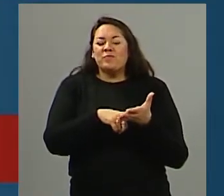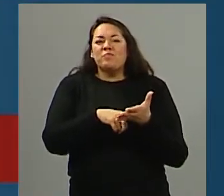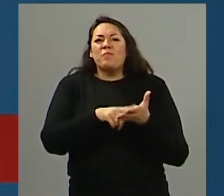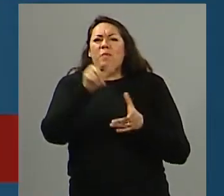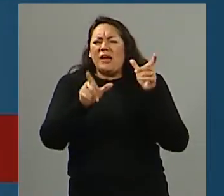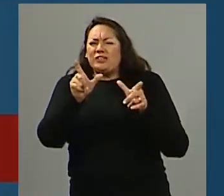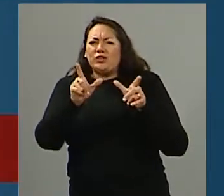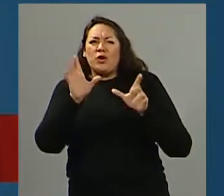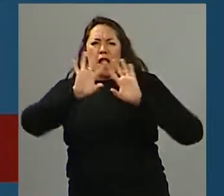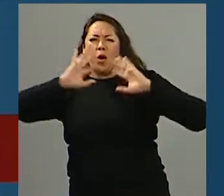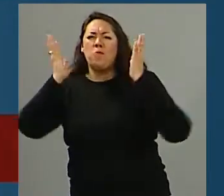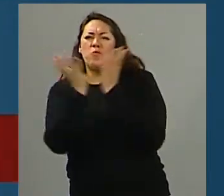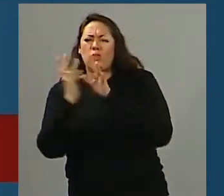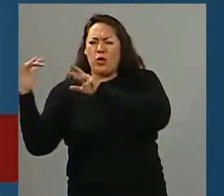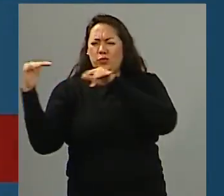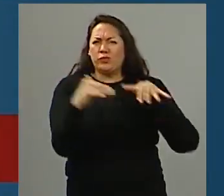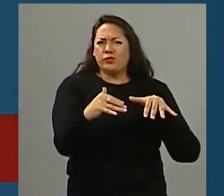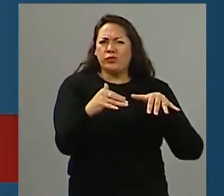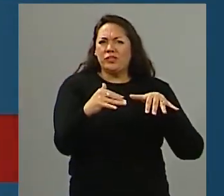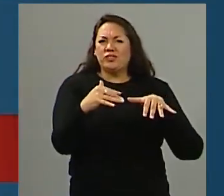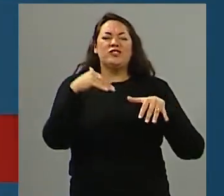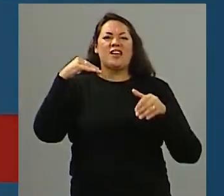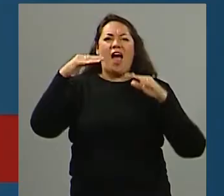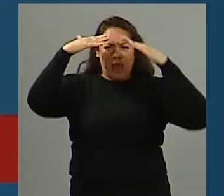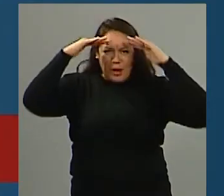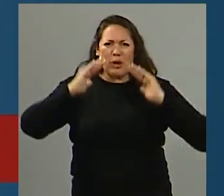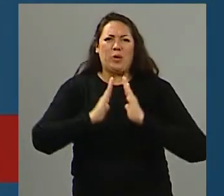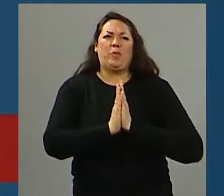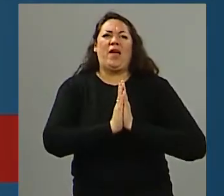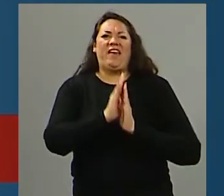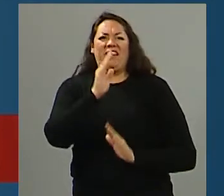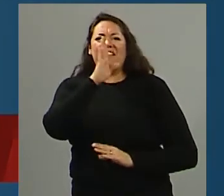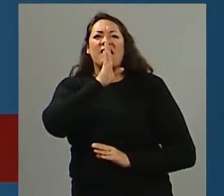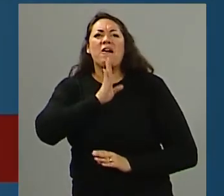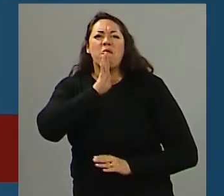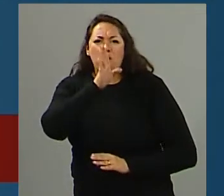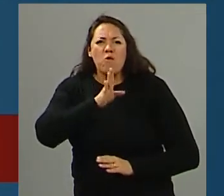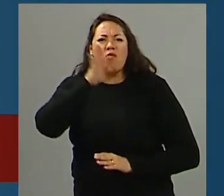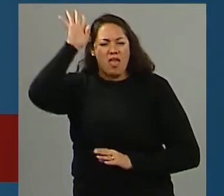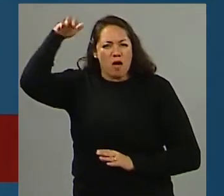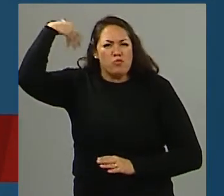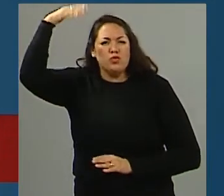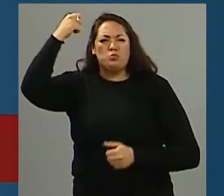Y está lleno de mezquitas, está lleno de musulmanes. Y bueno,